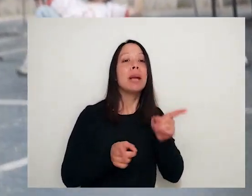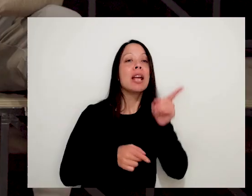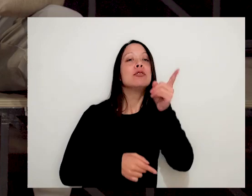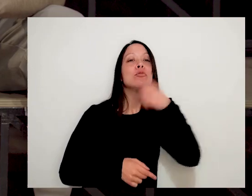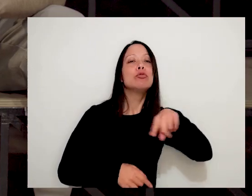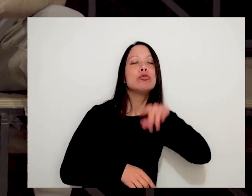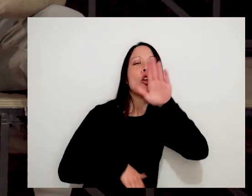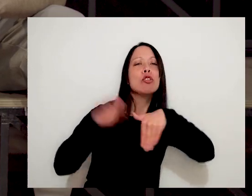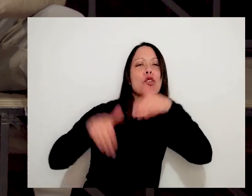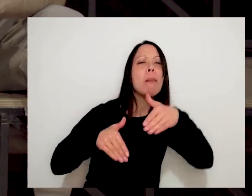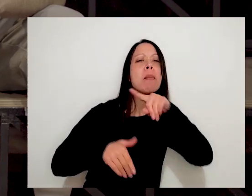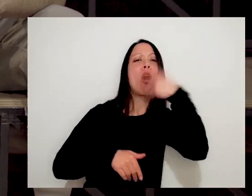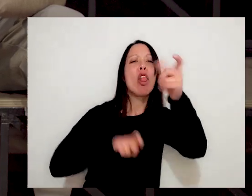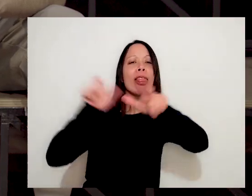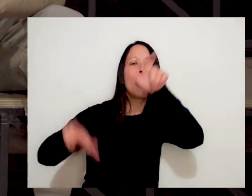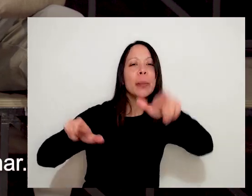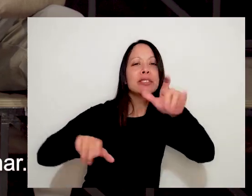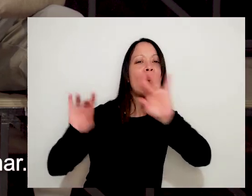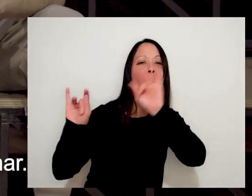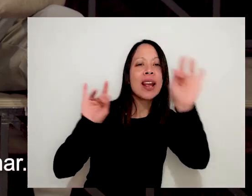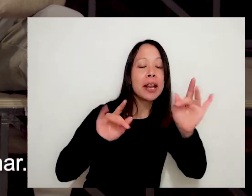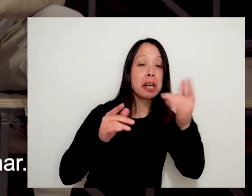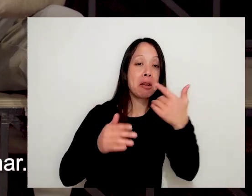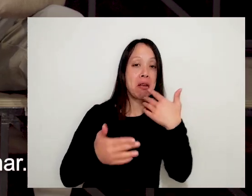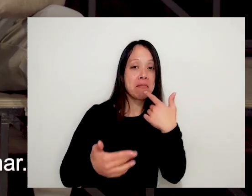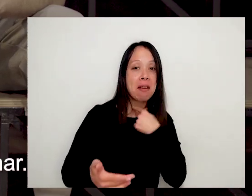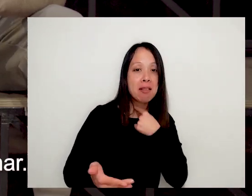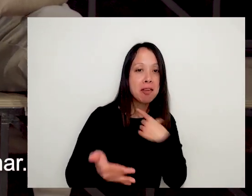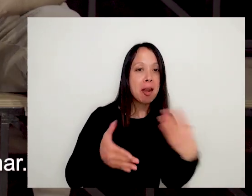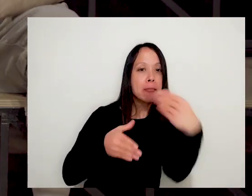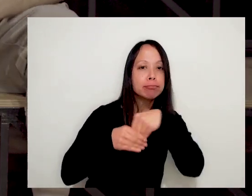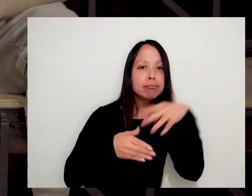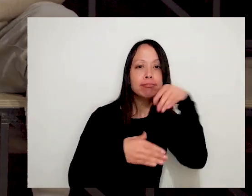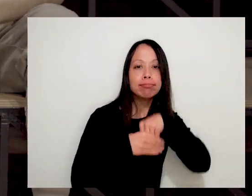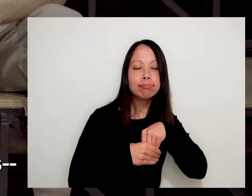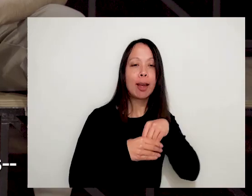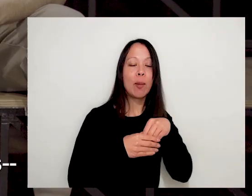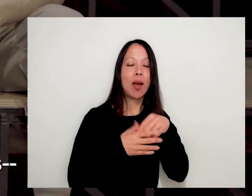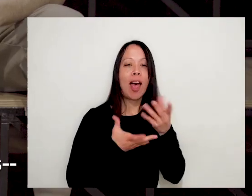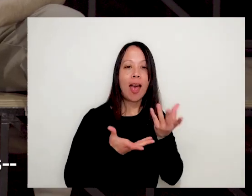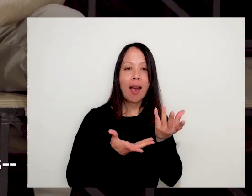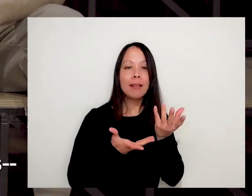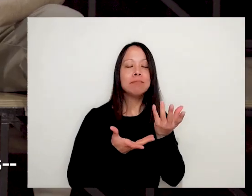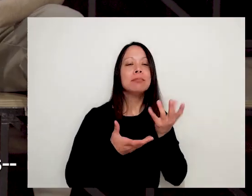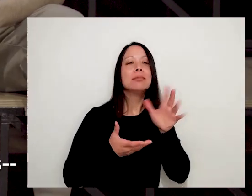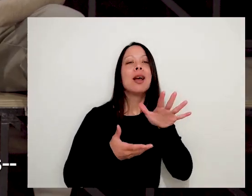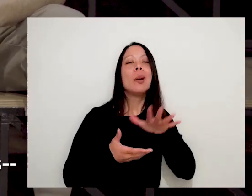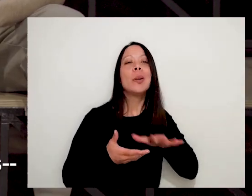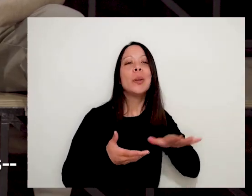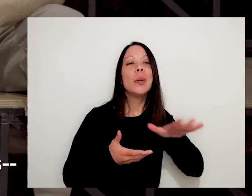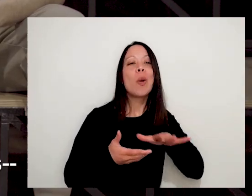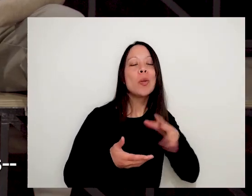Que nosotros convoquemos también algunos bailarines más. Que tengamos cerca, que se quieran sumar. Bueno, las dos